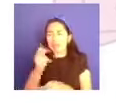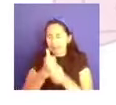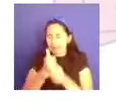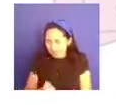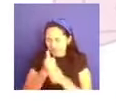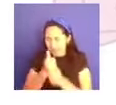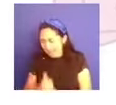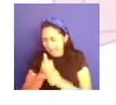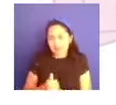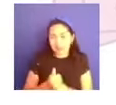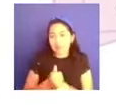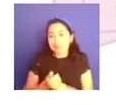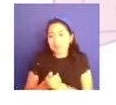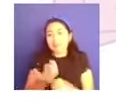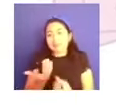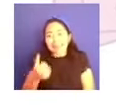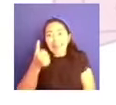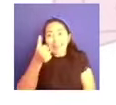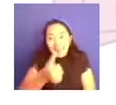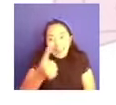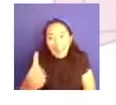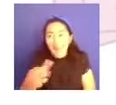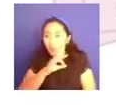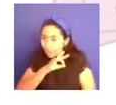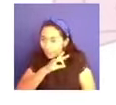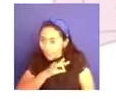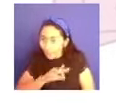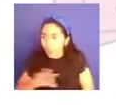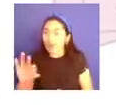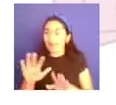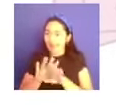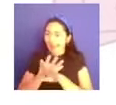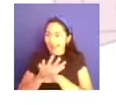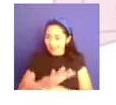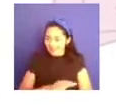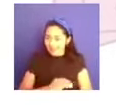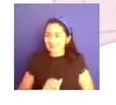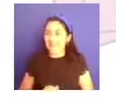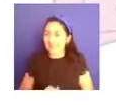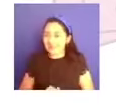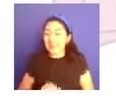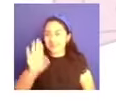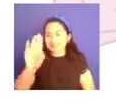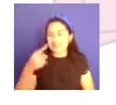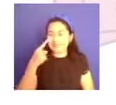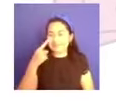un poco ya la charla, les voy a invitar a que podamos ir revisando el siguiente video.